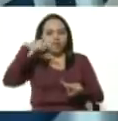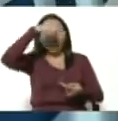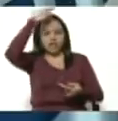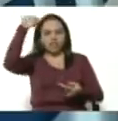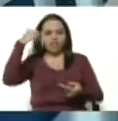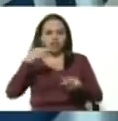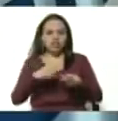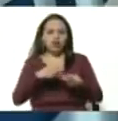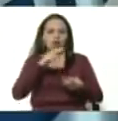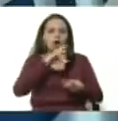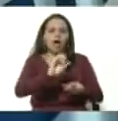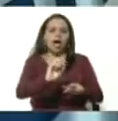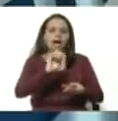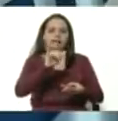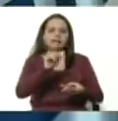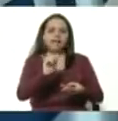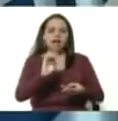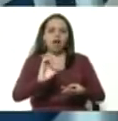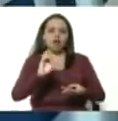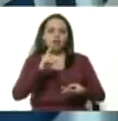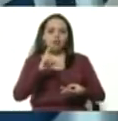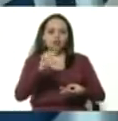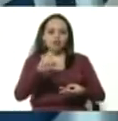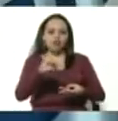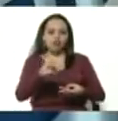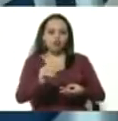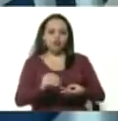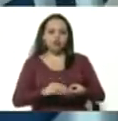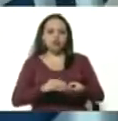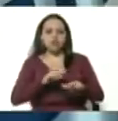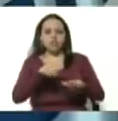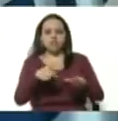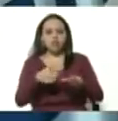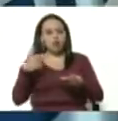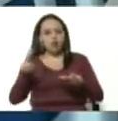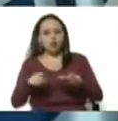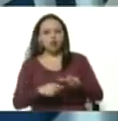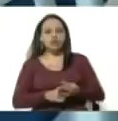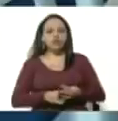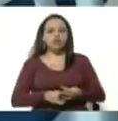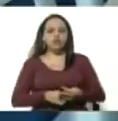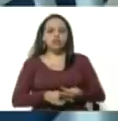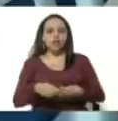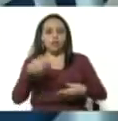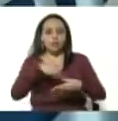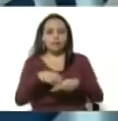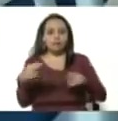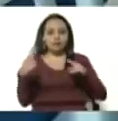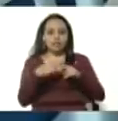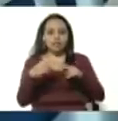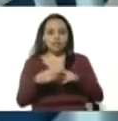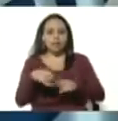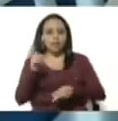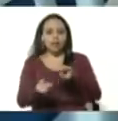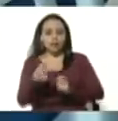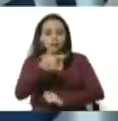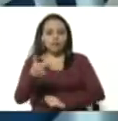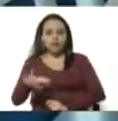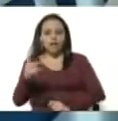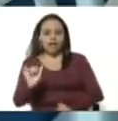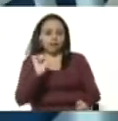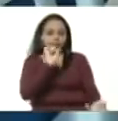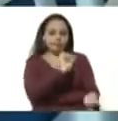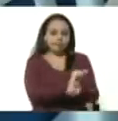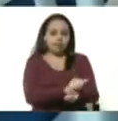y García de Evia todos pertenecientes al Estado Táchira. Algunos han sido detenidos cruzando a pie